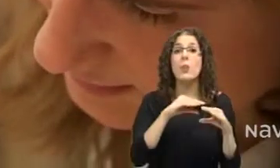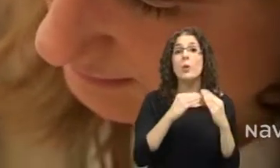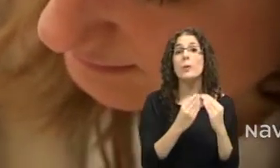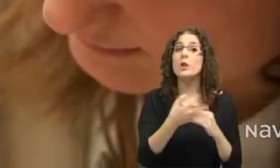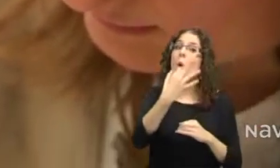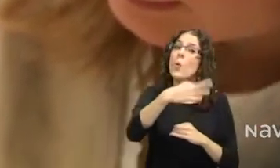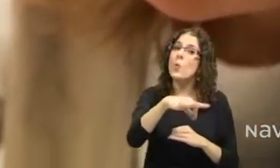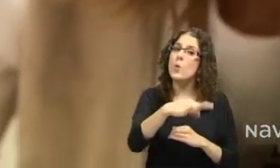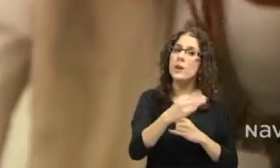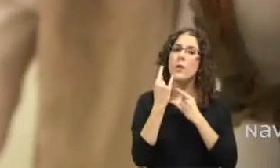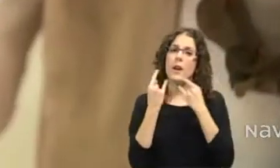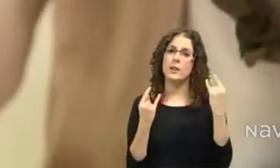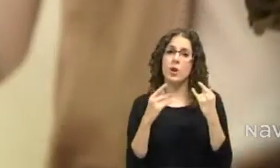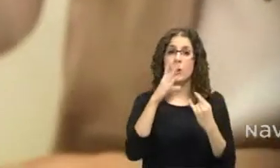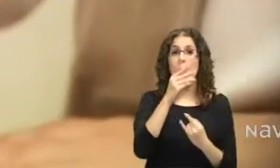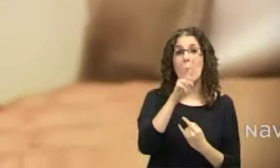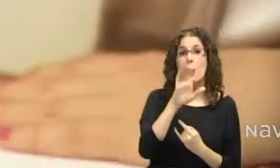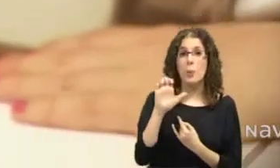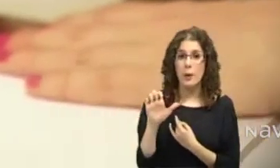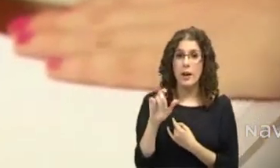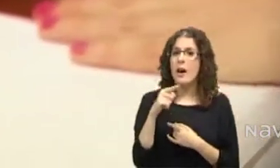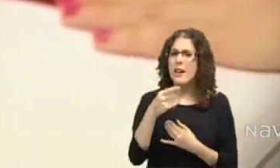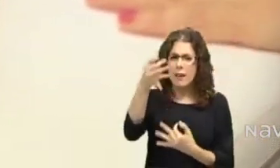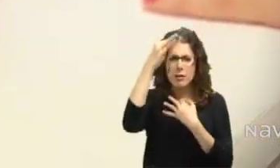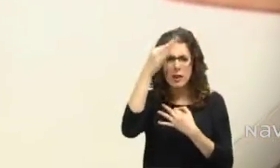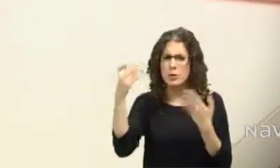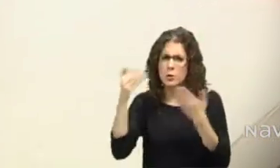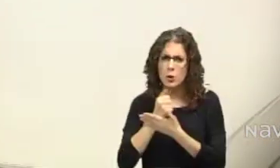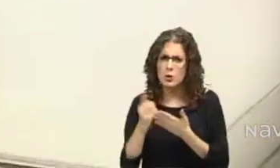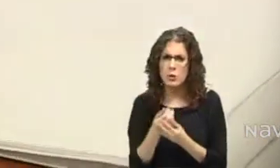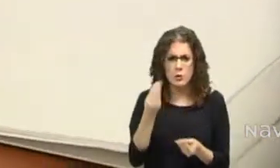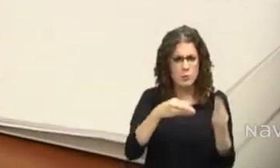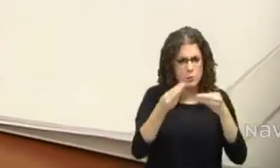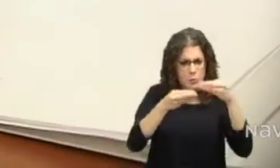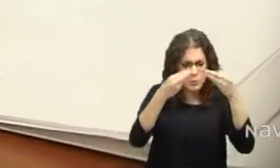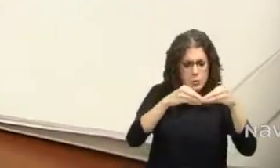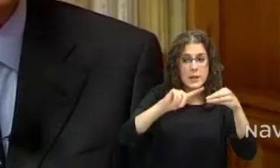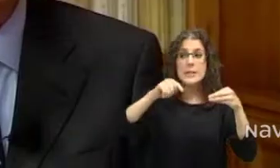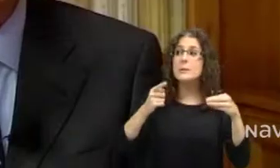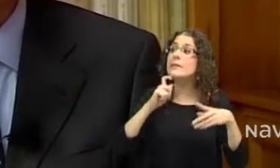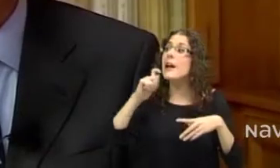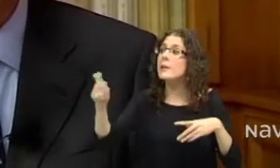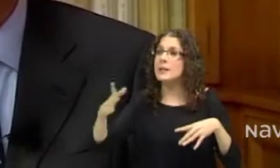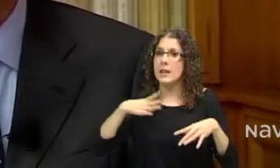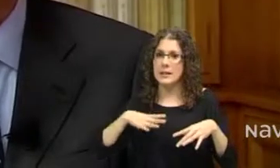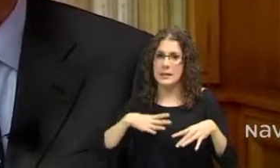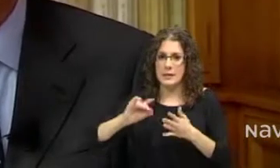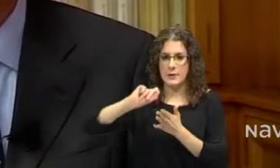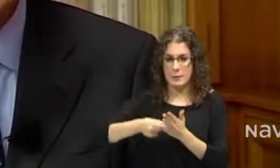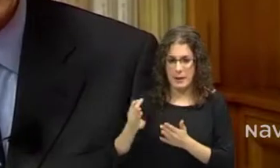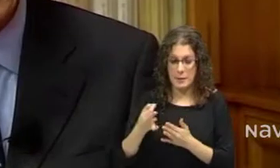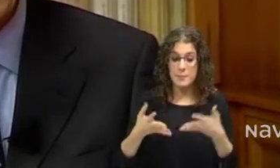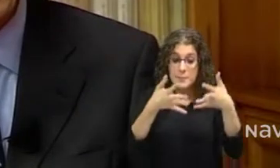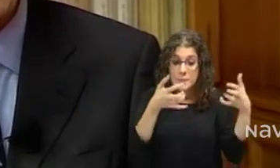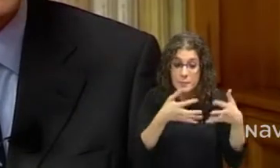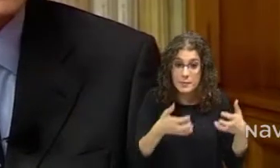electrónico en el cual se van aportando todos los datos y se les citará para firmar un día la notaría. Una vez firmada la escritura se presentará